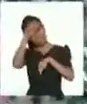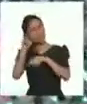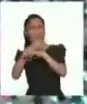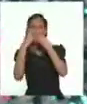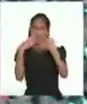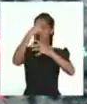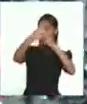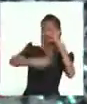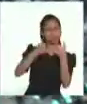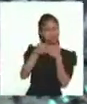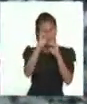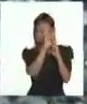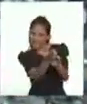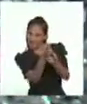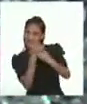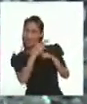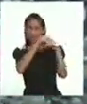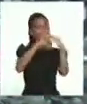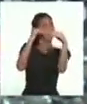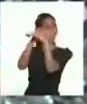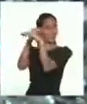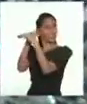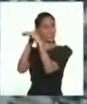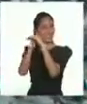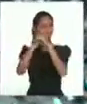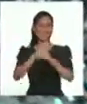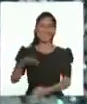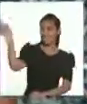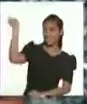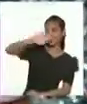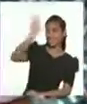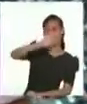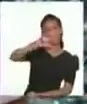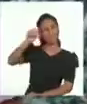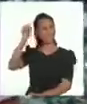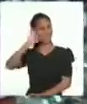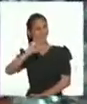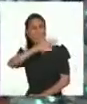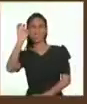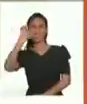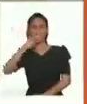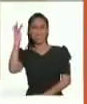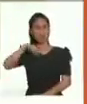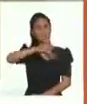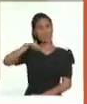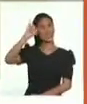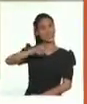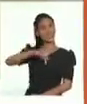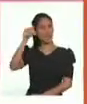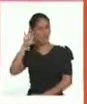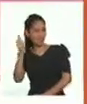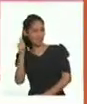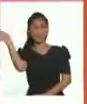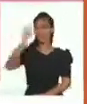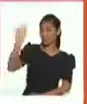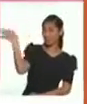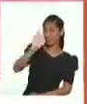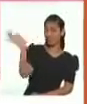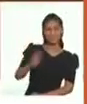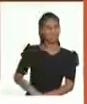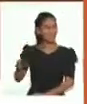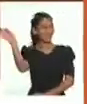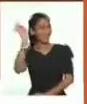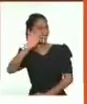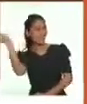país y en un mundo respetuoso. Con dignidad humana para todas y todos. ¡Chao Iyari, Edwin y María! ¡Chao Kuzmi! ¡Tú para en